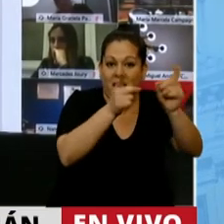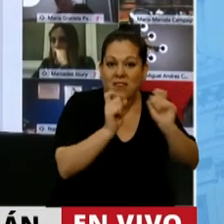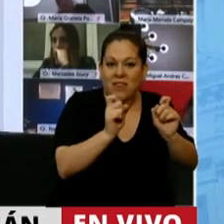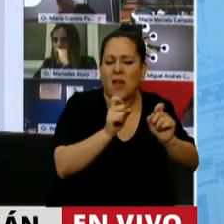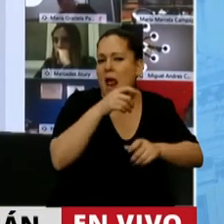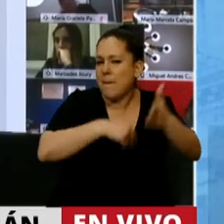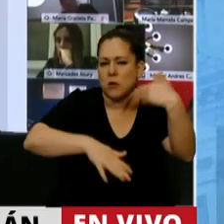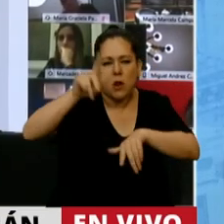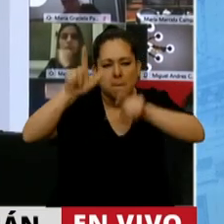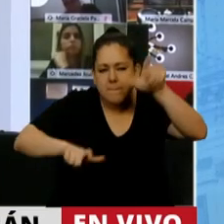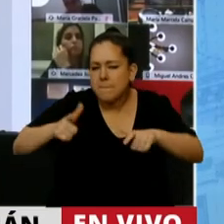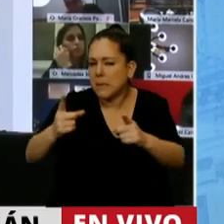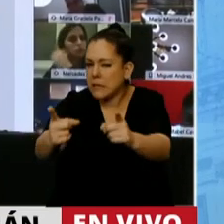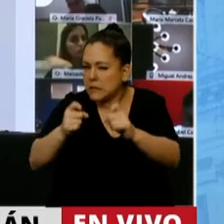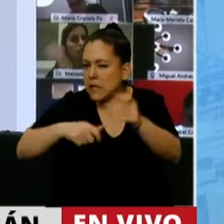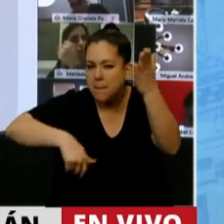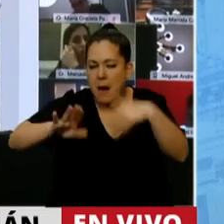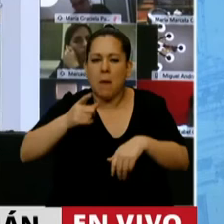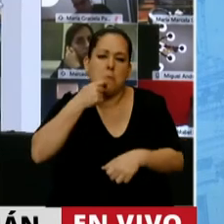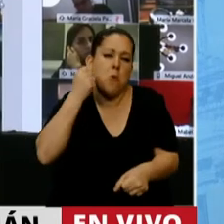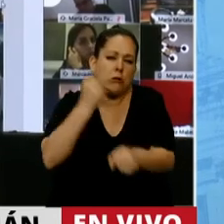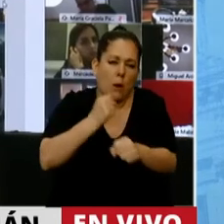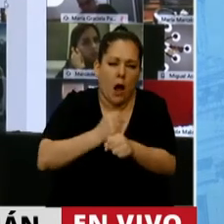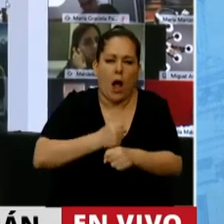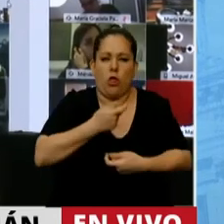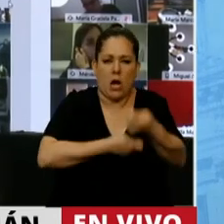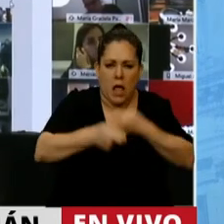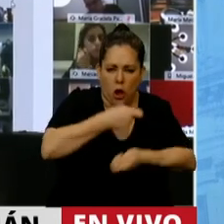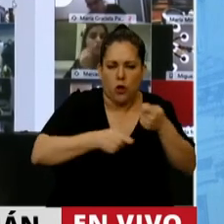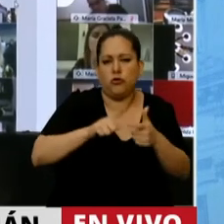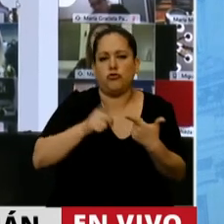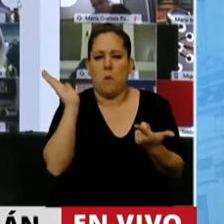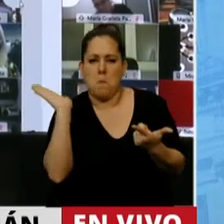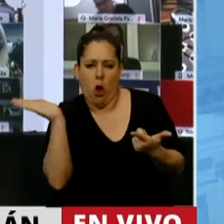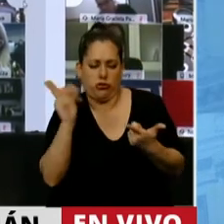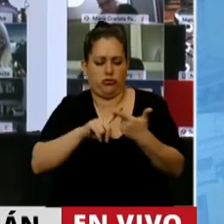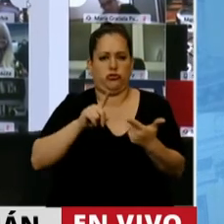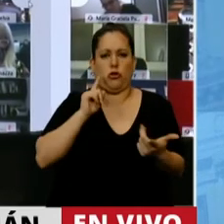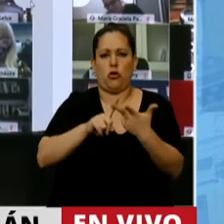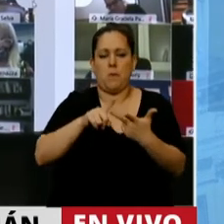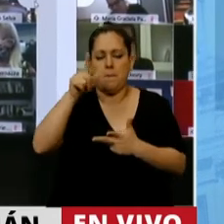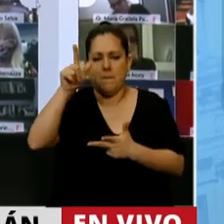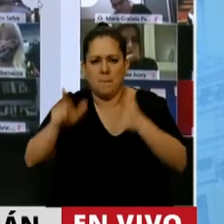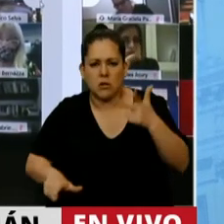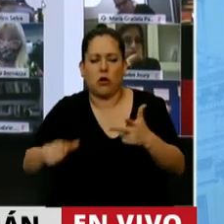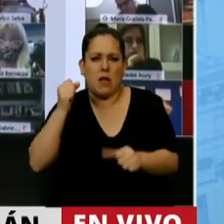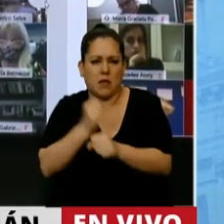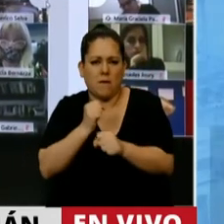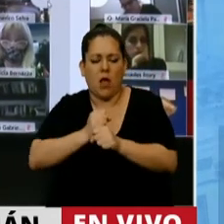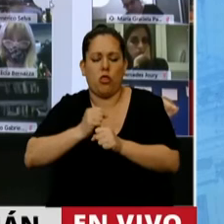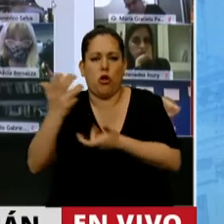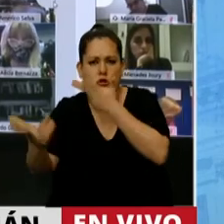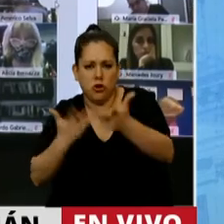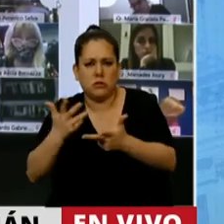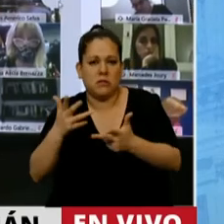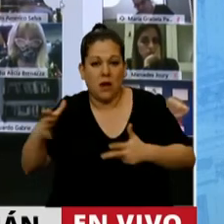Perjudica a los más vulnerables. Perjudica al empleado de comercio. Perjudica al mozo. Perjudica al cocinero. A esos son los